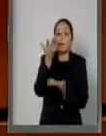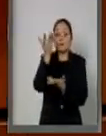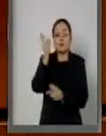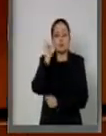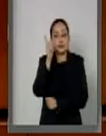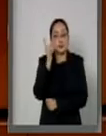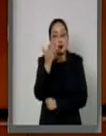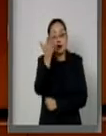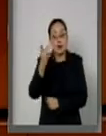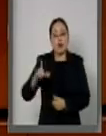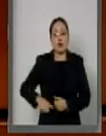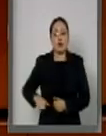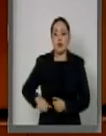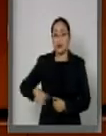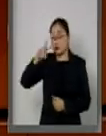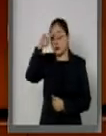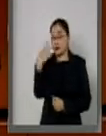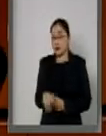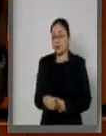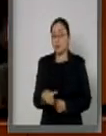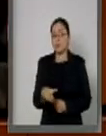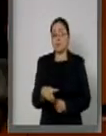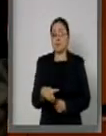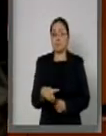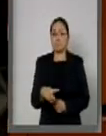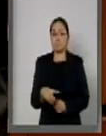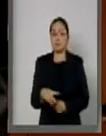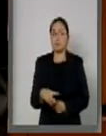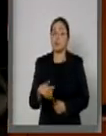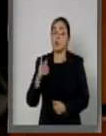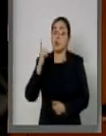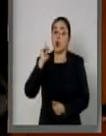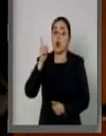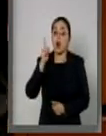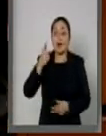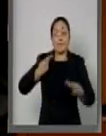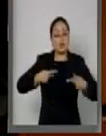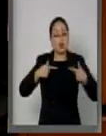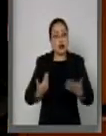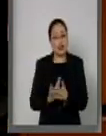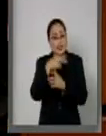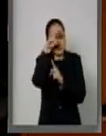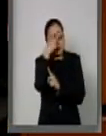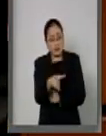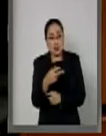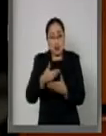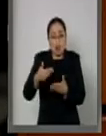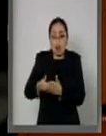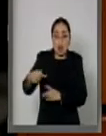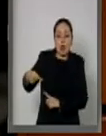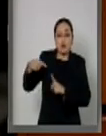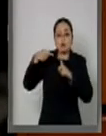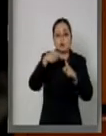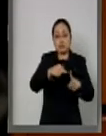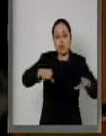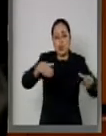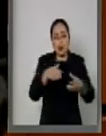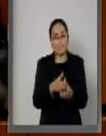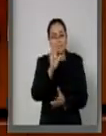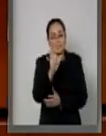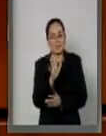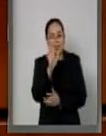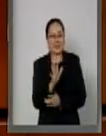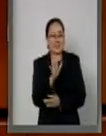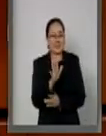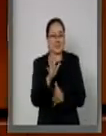deseo al gobierno de México, le deseo a los mexicanos que en esta empresa, parafraseando a